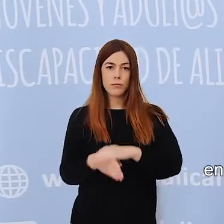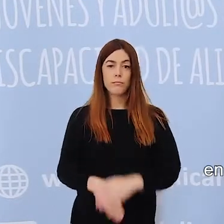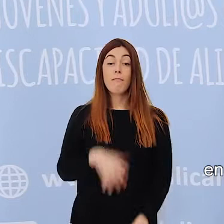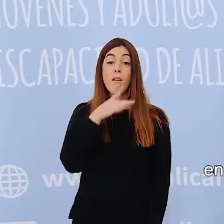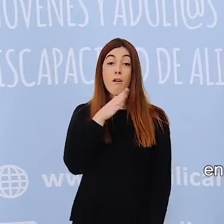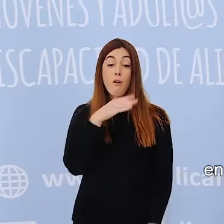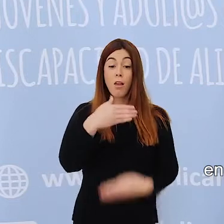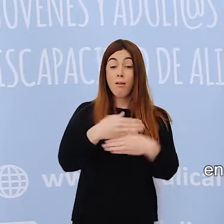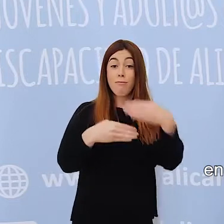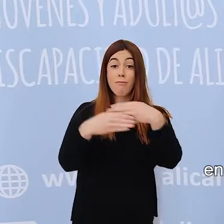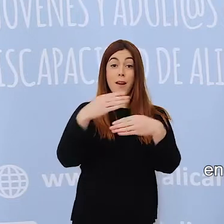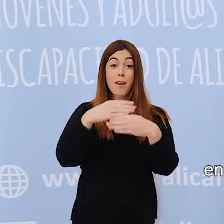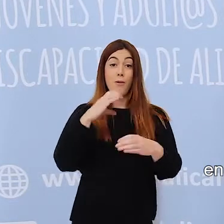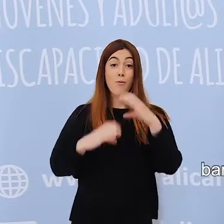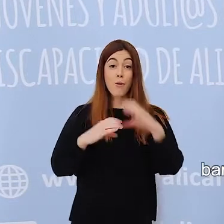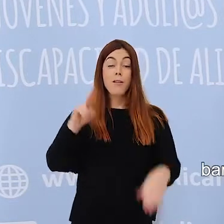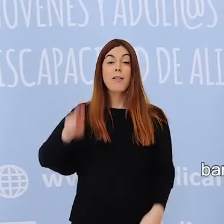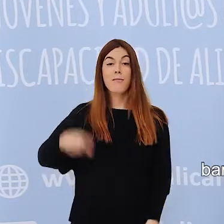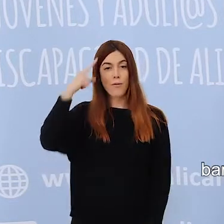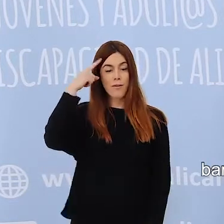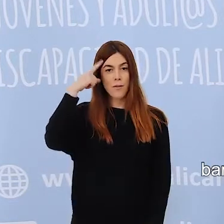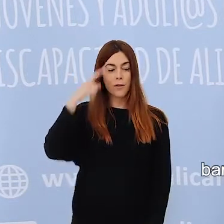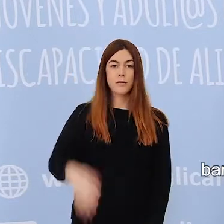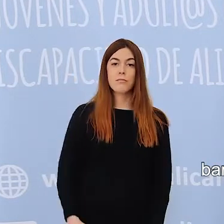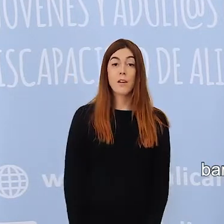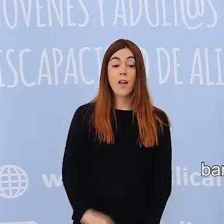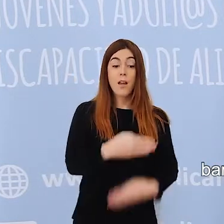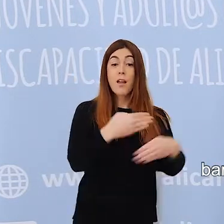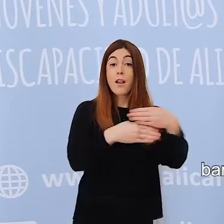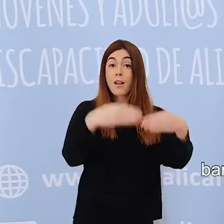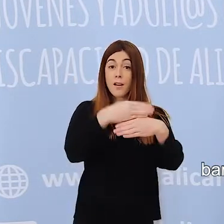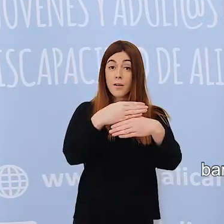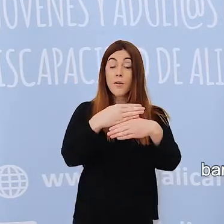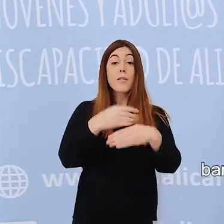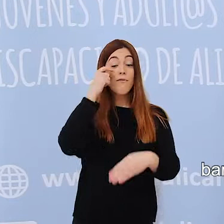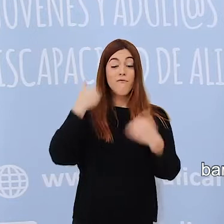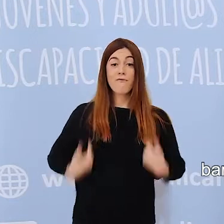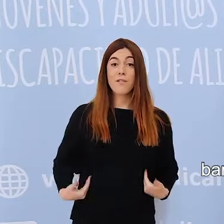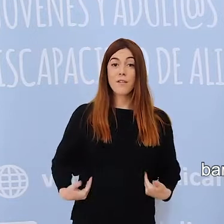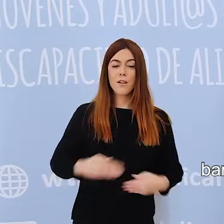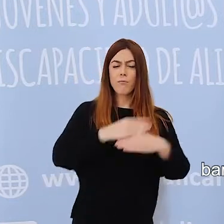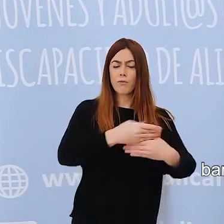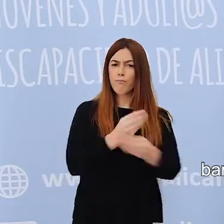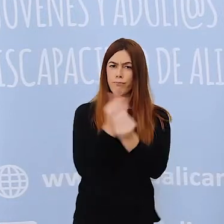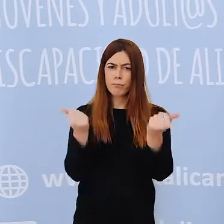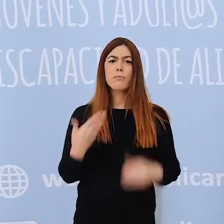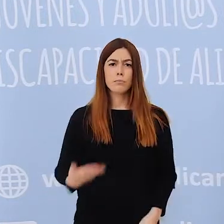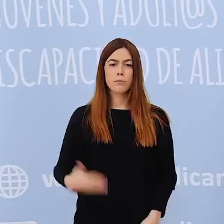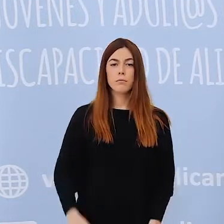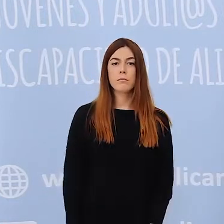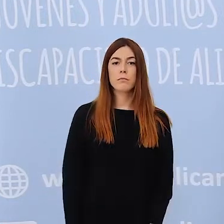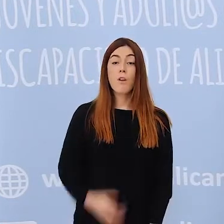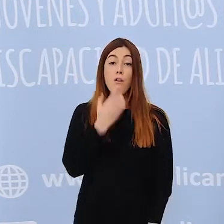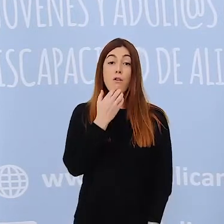comunicativas y cognitivas. Ya que es importante eliminar barreras físicas, como bordillos, escaleras u otros